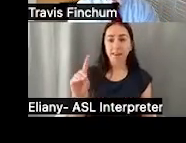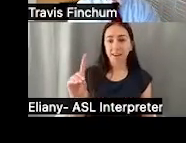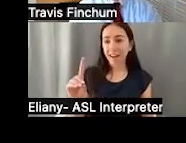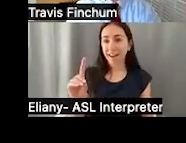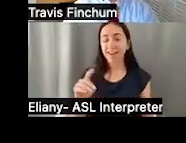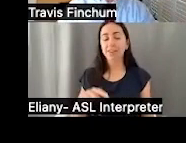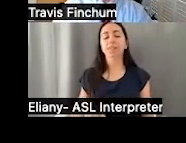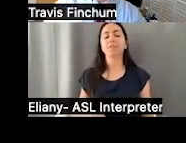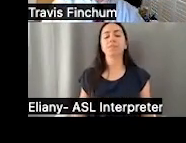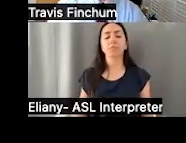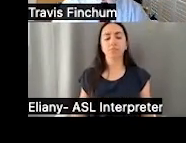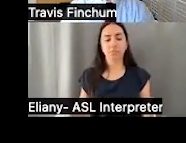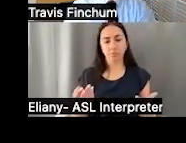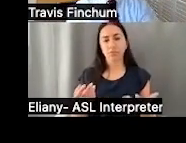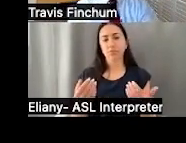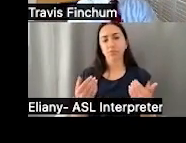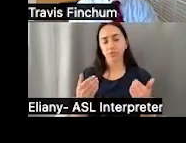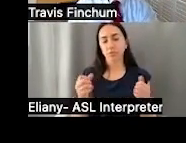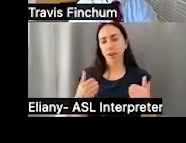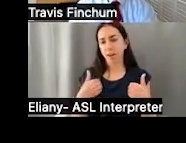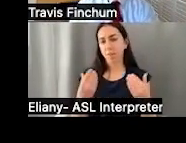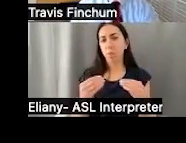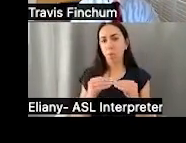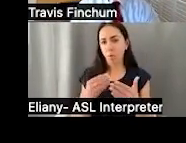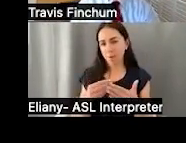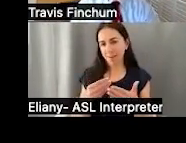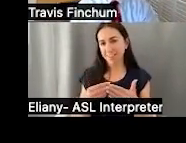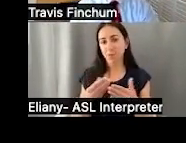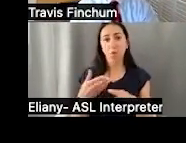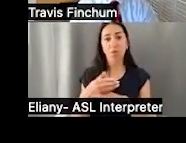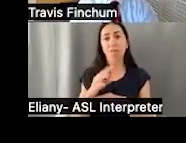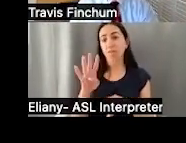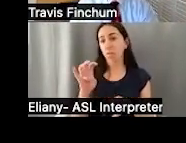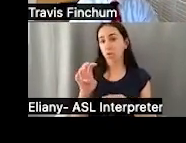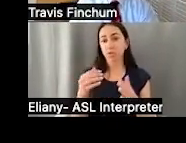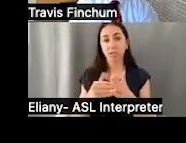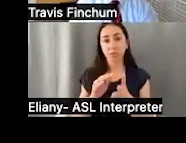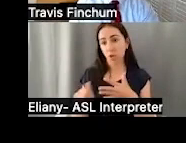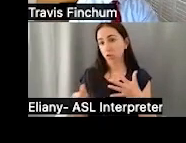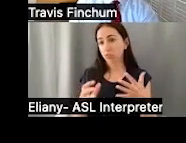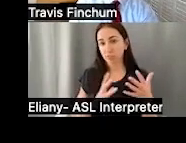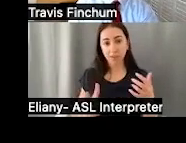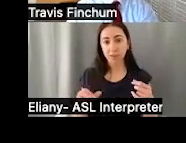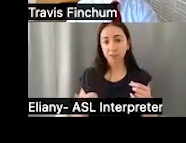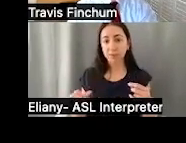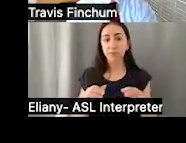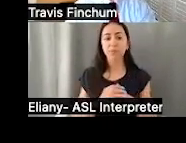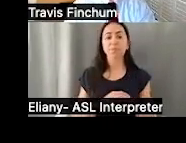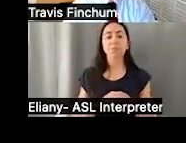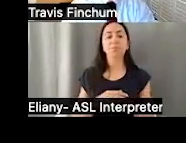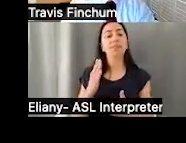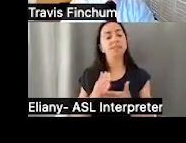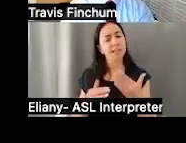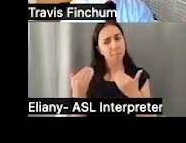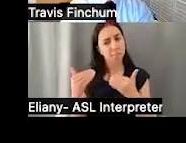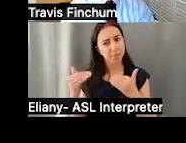el programa de ascensión de Medicaid. Entonces, puedes tener más dinero, hasta 400,000 dólares en la cuenta. Una